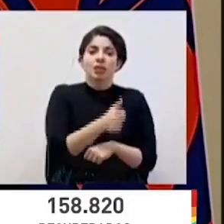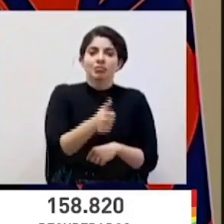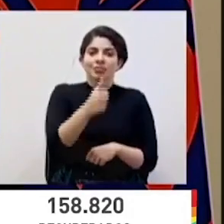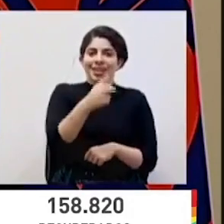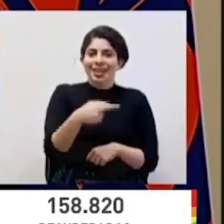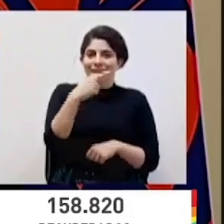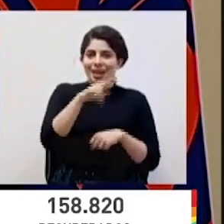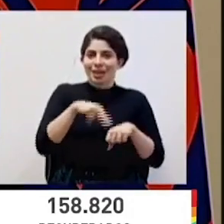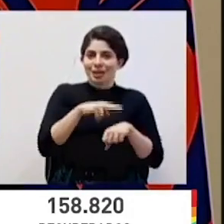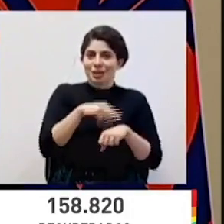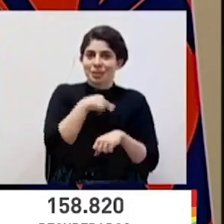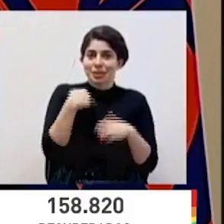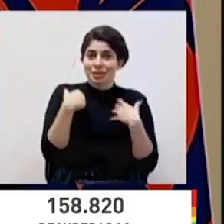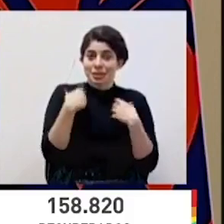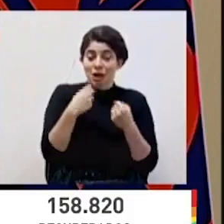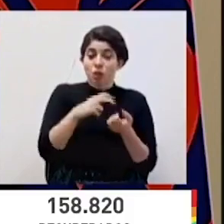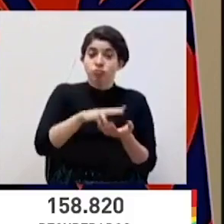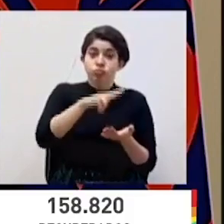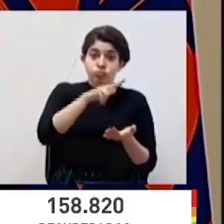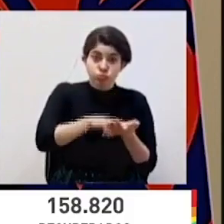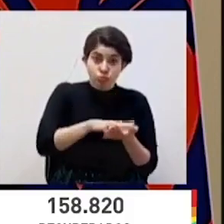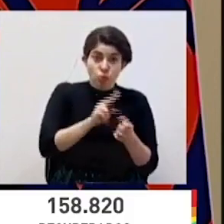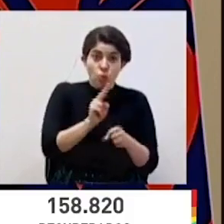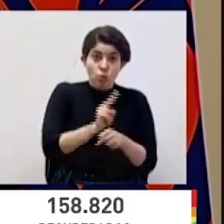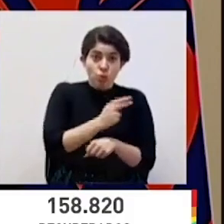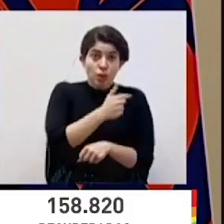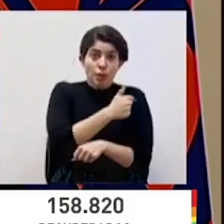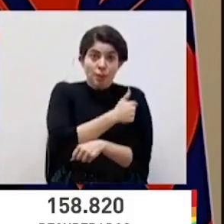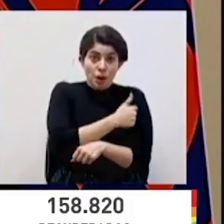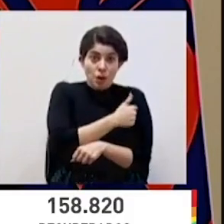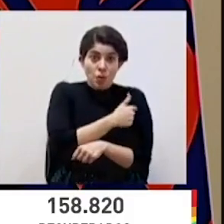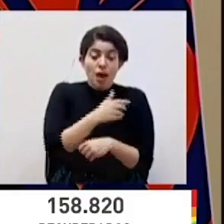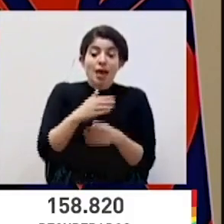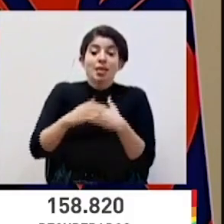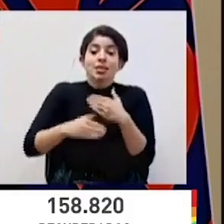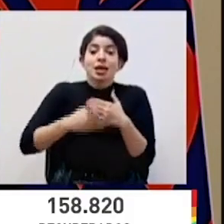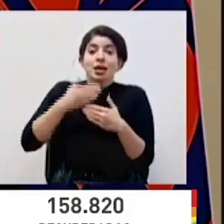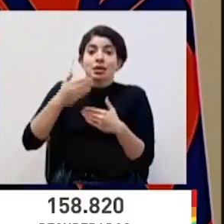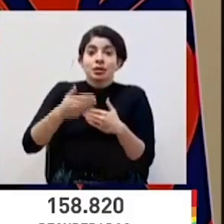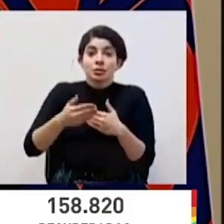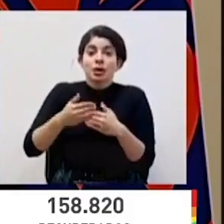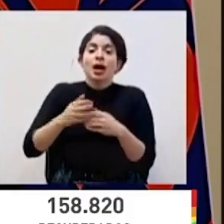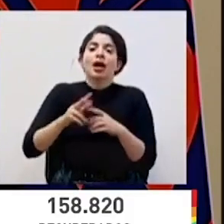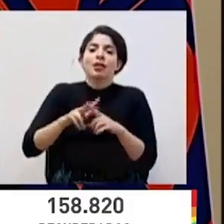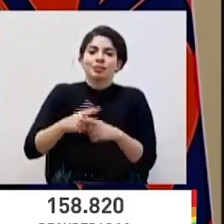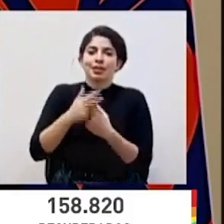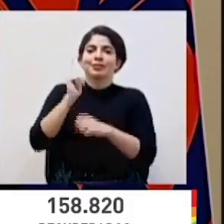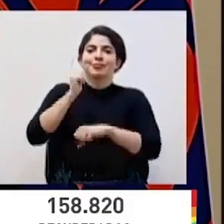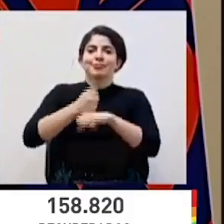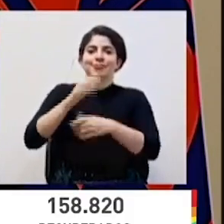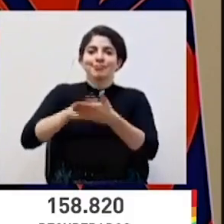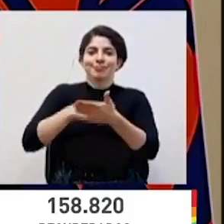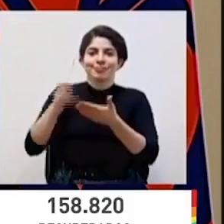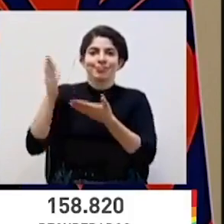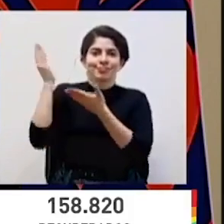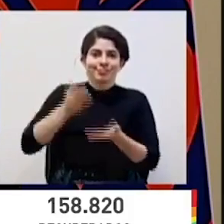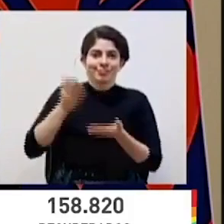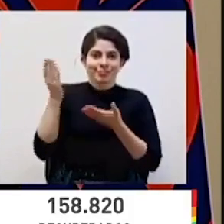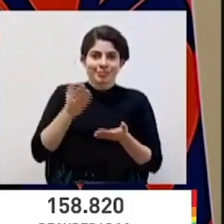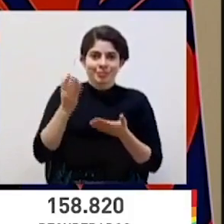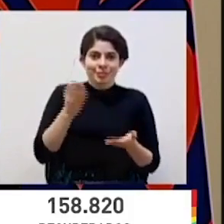nacional, el Ministerio de Salud, para el uso de la vacuna en el país. Y a partir de ahí se establece el cronograma de envíos, algo que